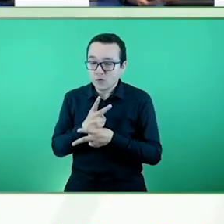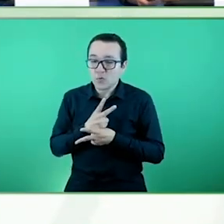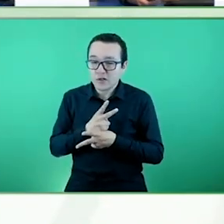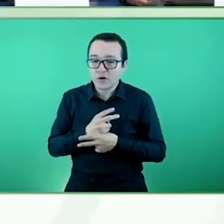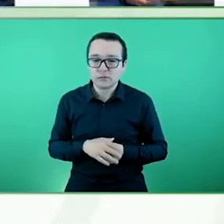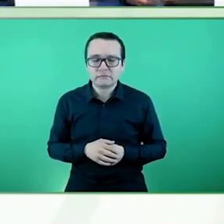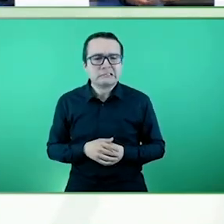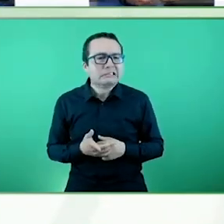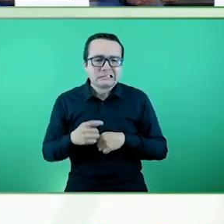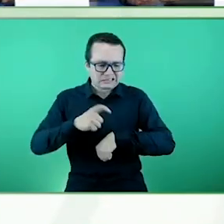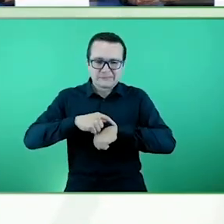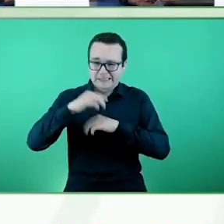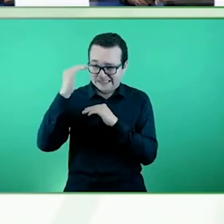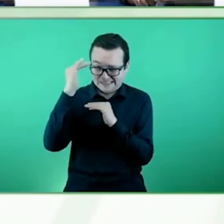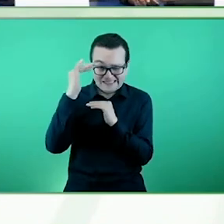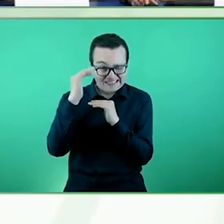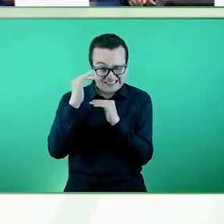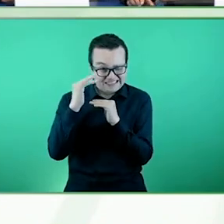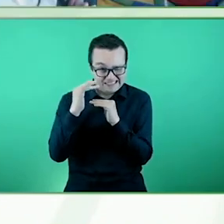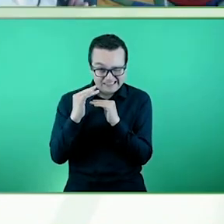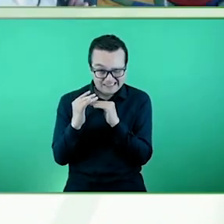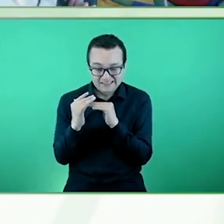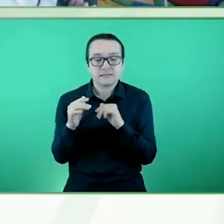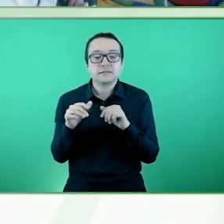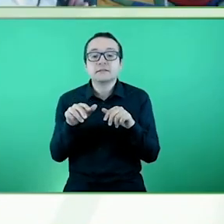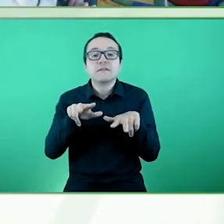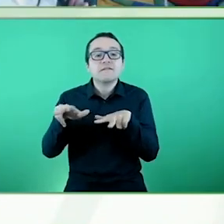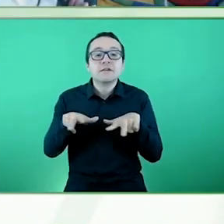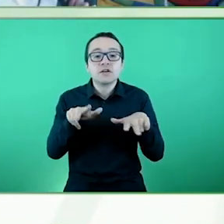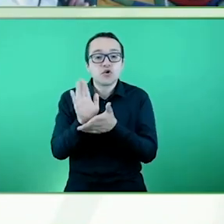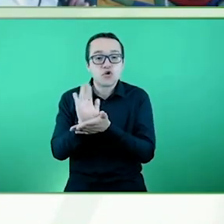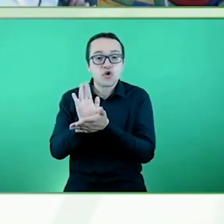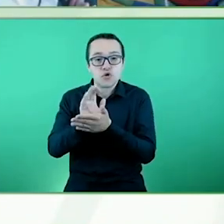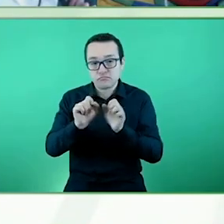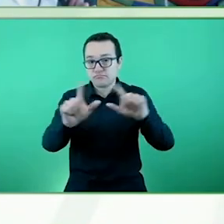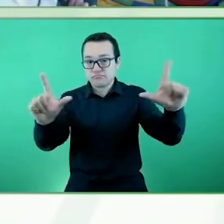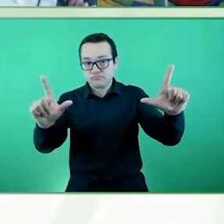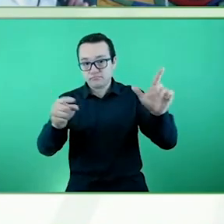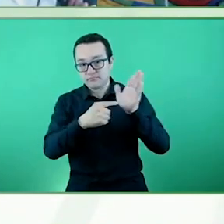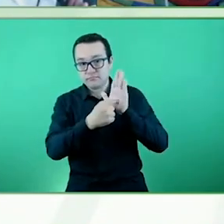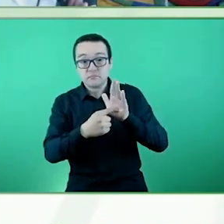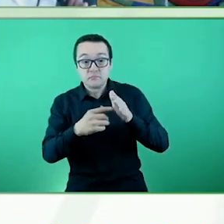ponemos el vídeo. Si luego tenéis cualquier pregunta, estamos a vuestra disposición.